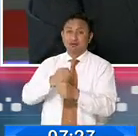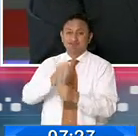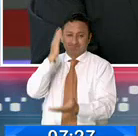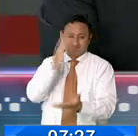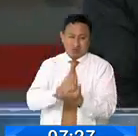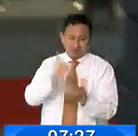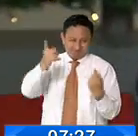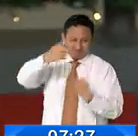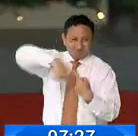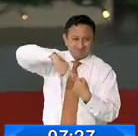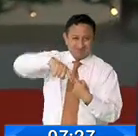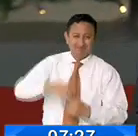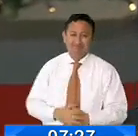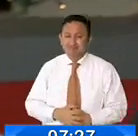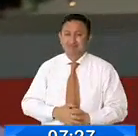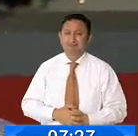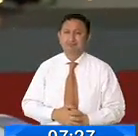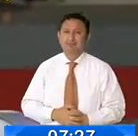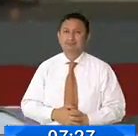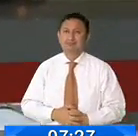de una pausa. Nosotros, que venimos con más.